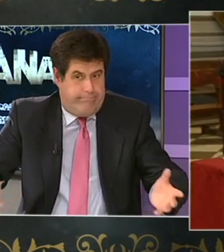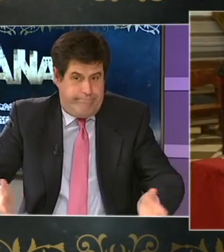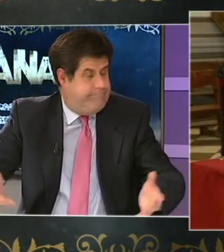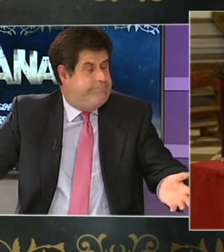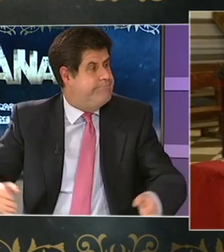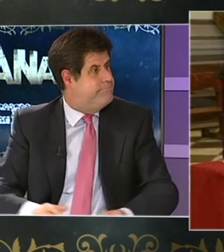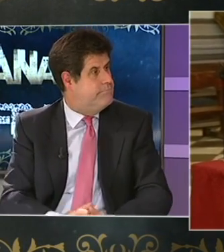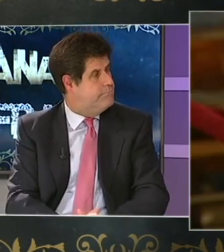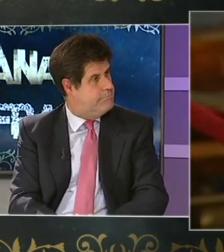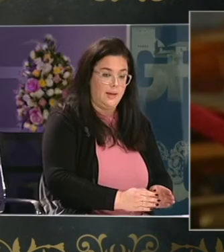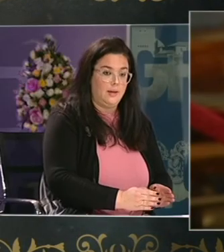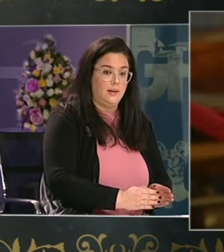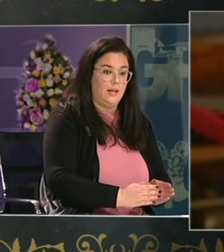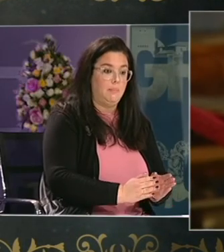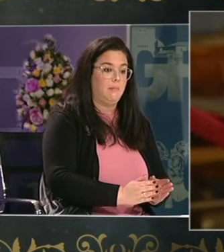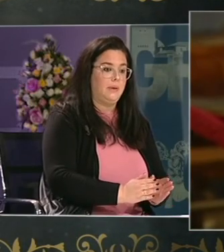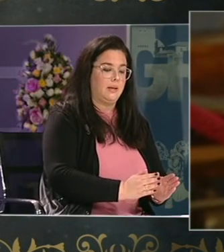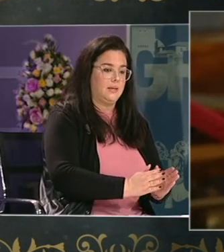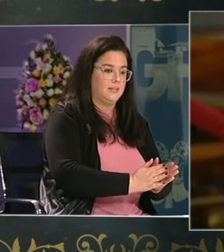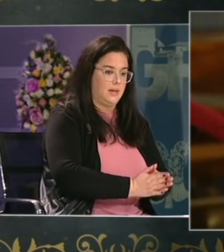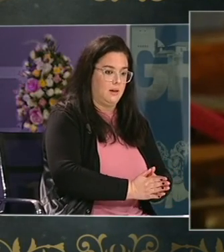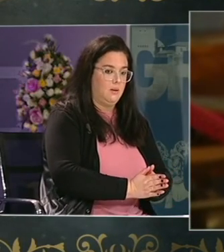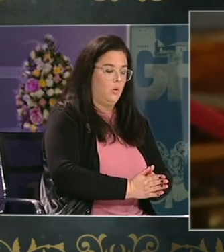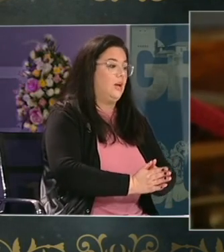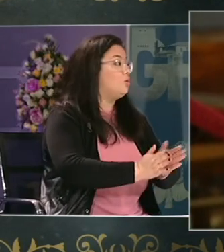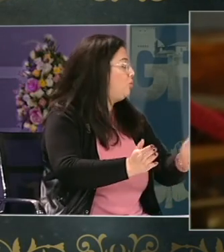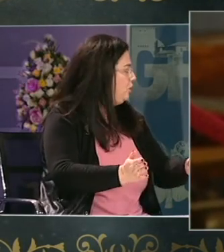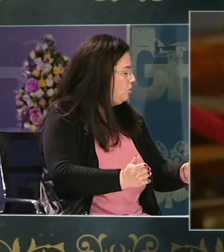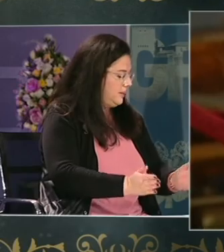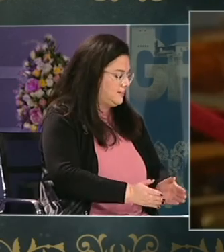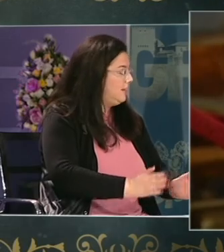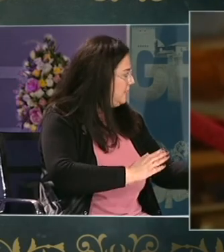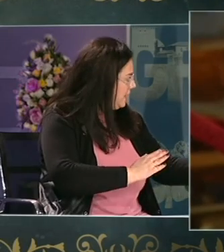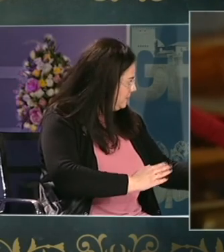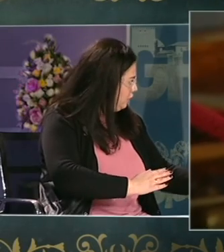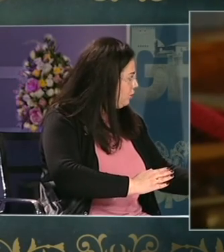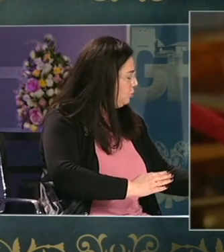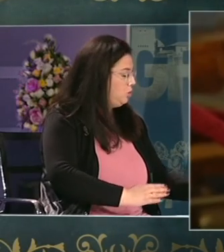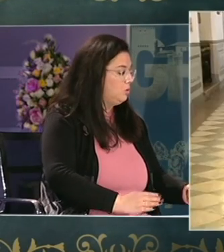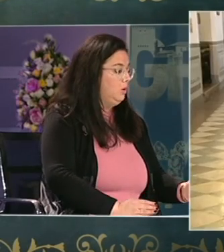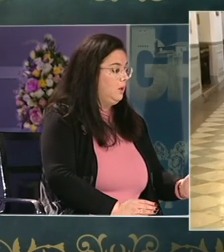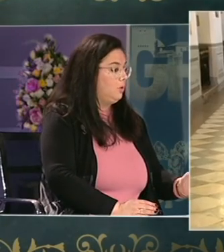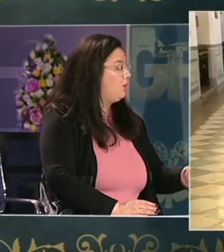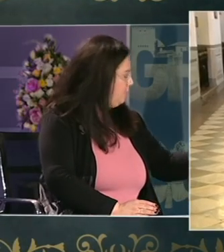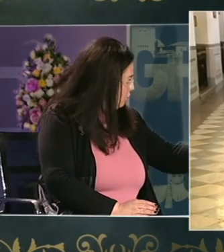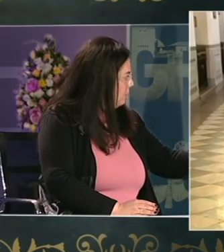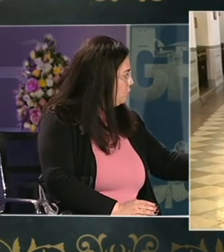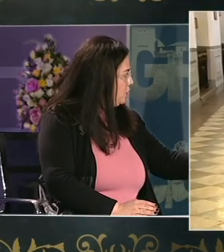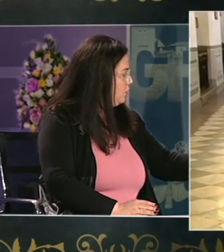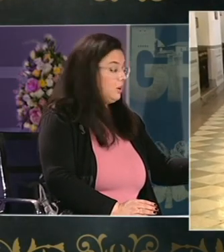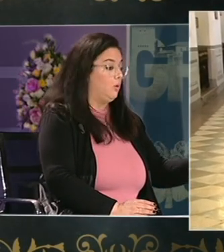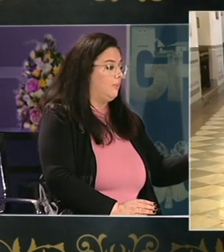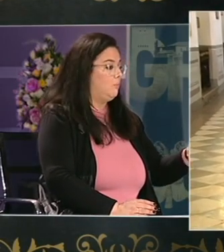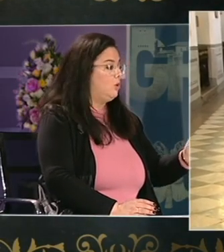pero Paco voy más allá es que el plan B que se da o la solución que sale de la anterior reunión con respecto a la